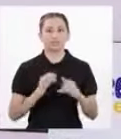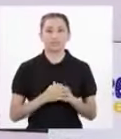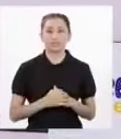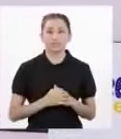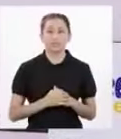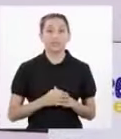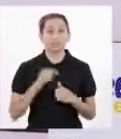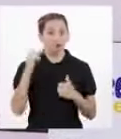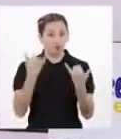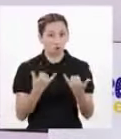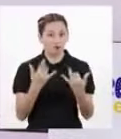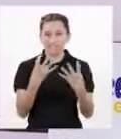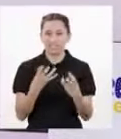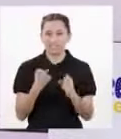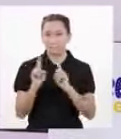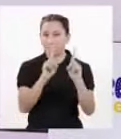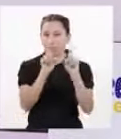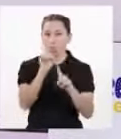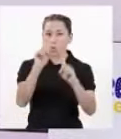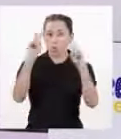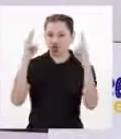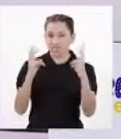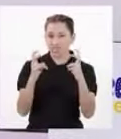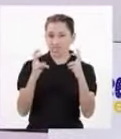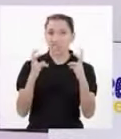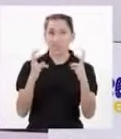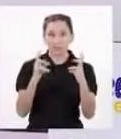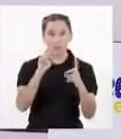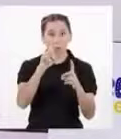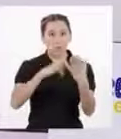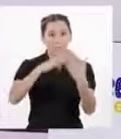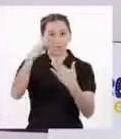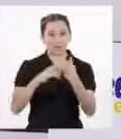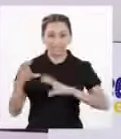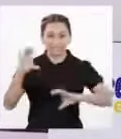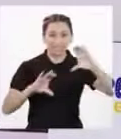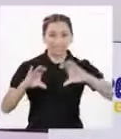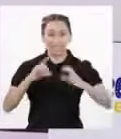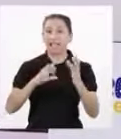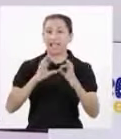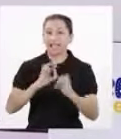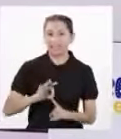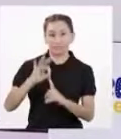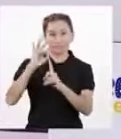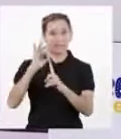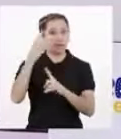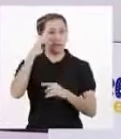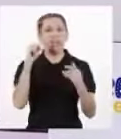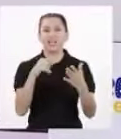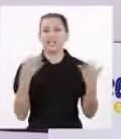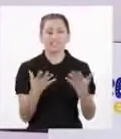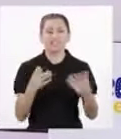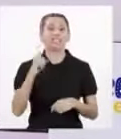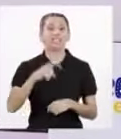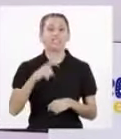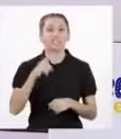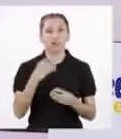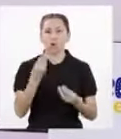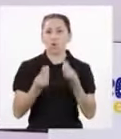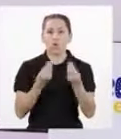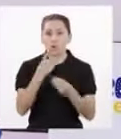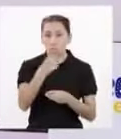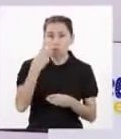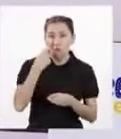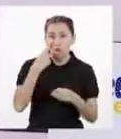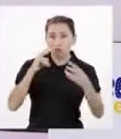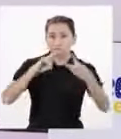queremos preguntarle sobre un tema particular Y un proyecto científico muy especial Para ello, necesitamos que nos digan ¿Qué saben sobre el